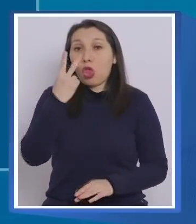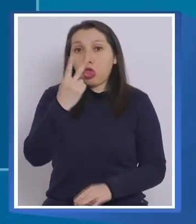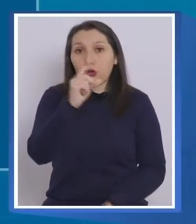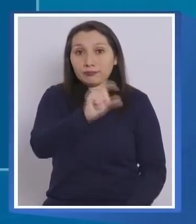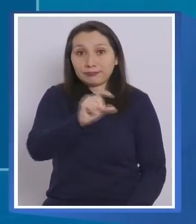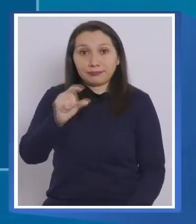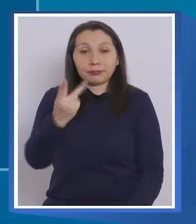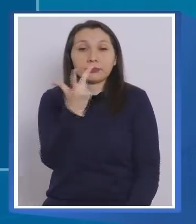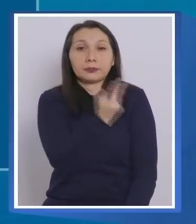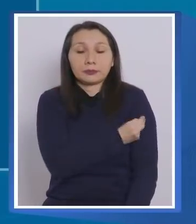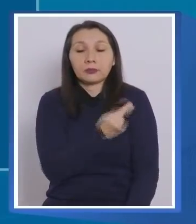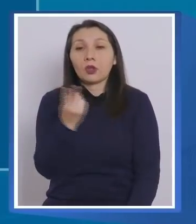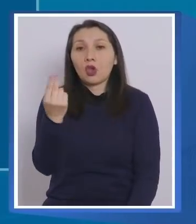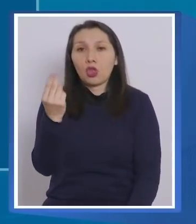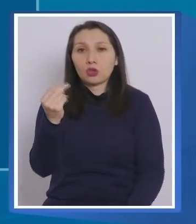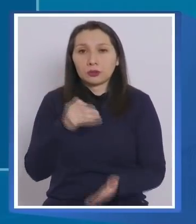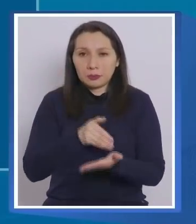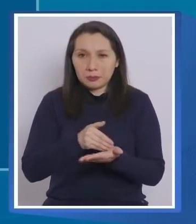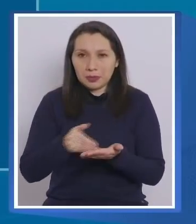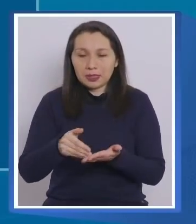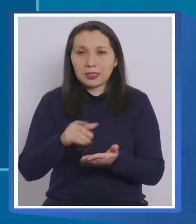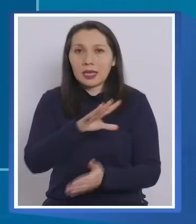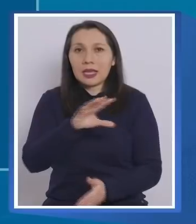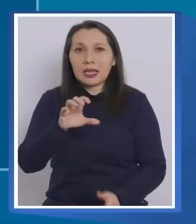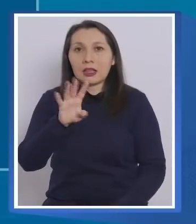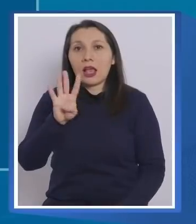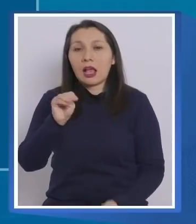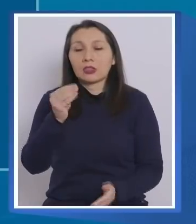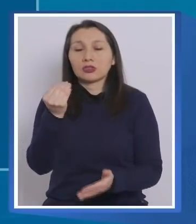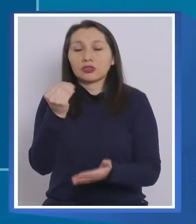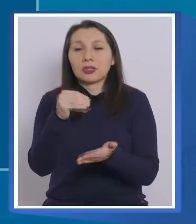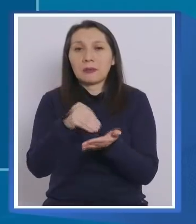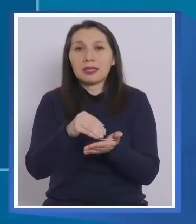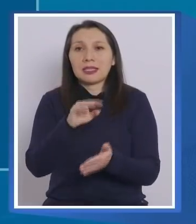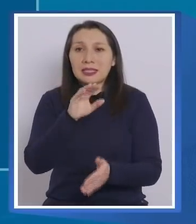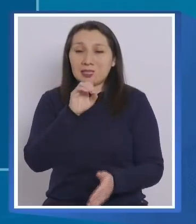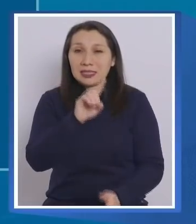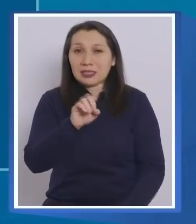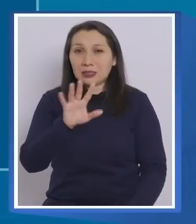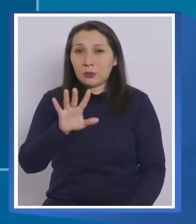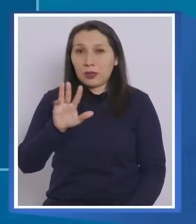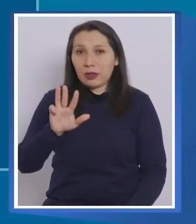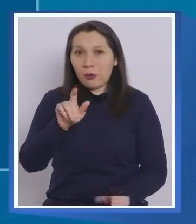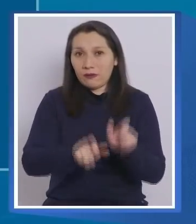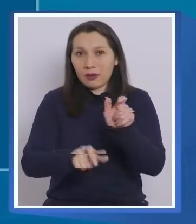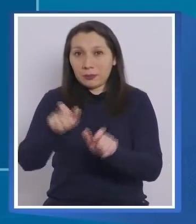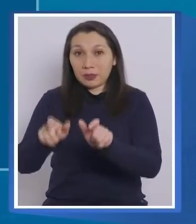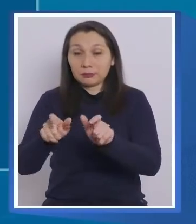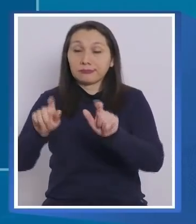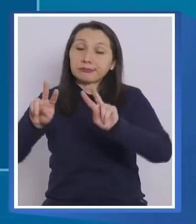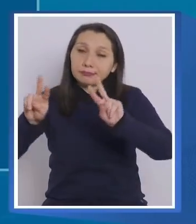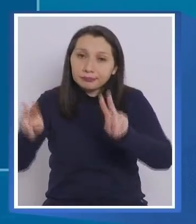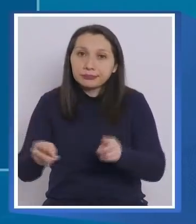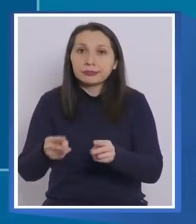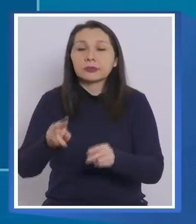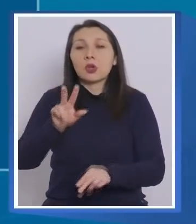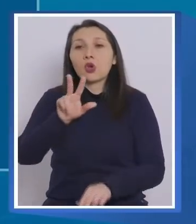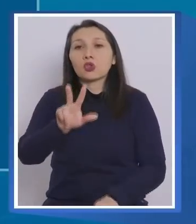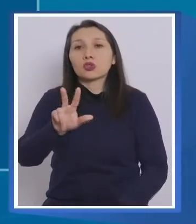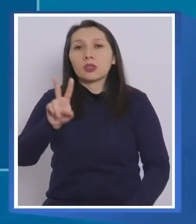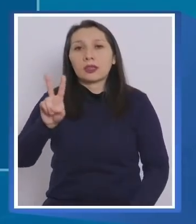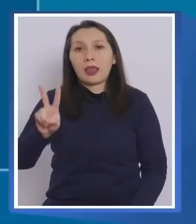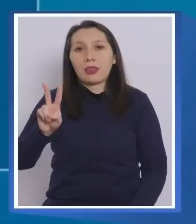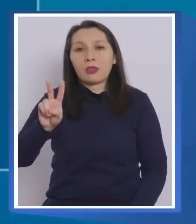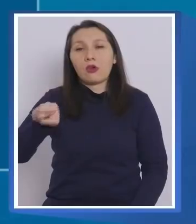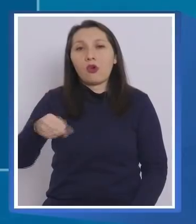dosis hemos vacunado a 12.514.159 personas, lo que equivale al 82